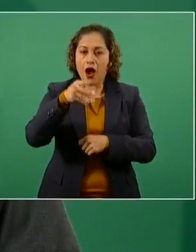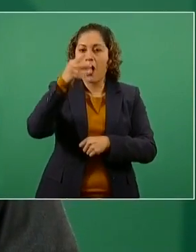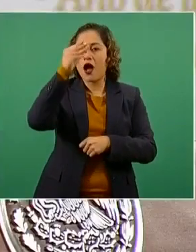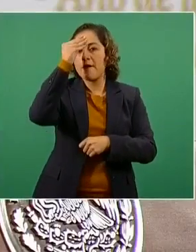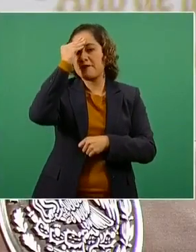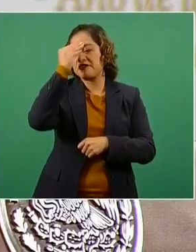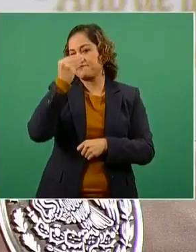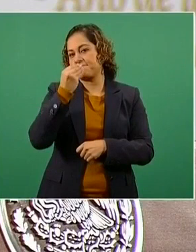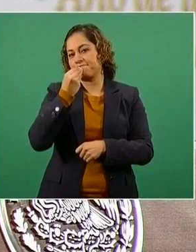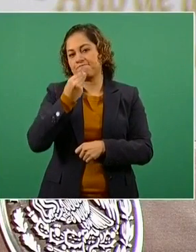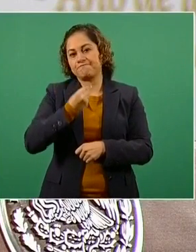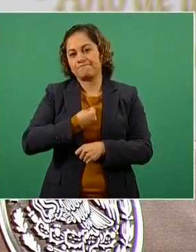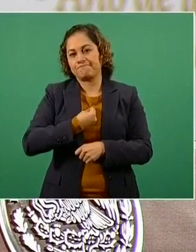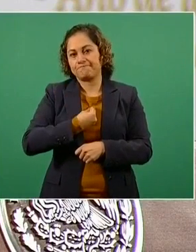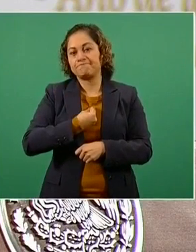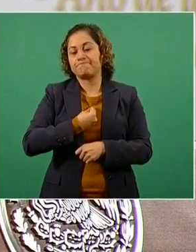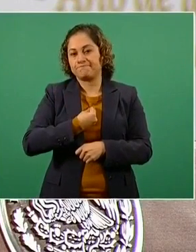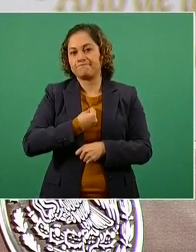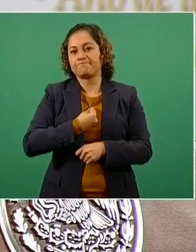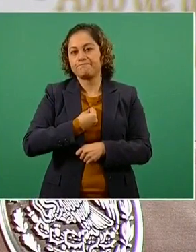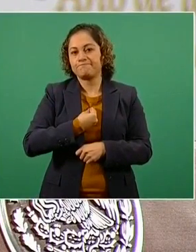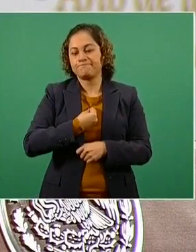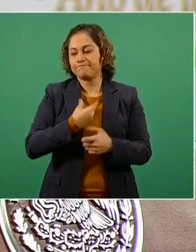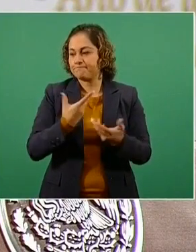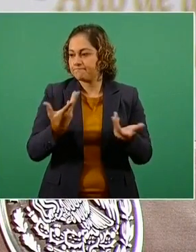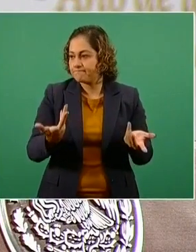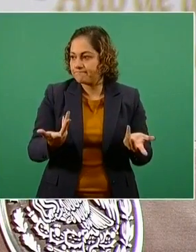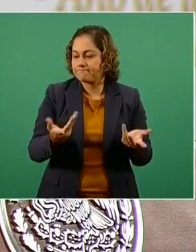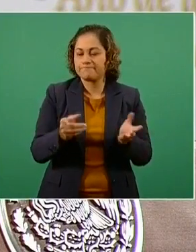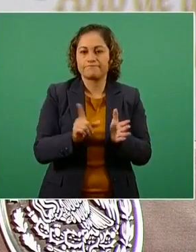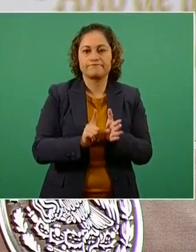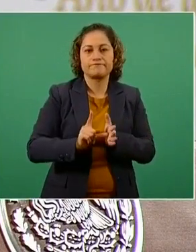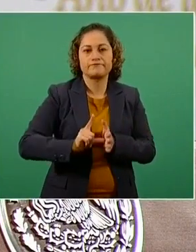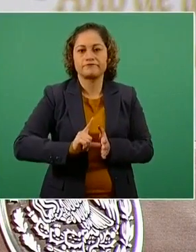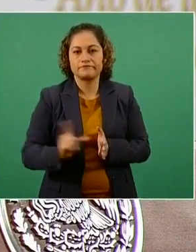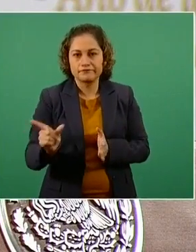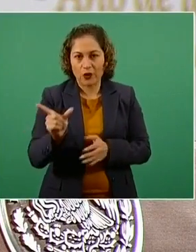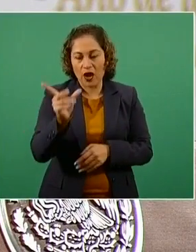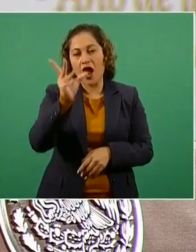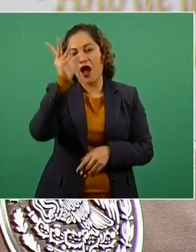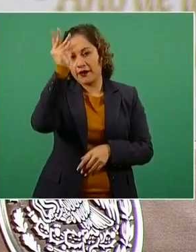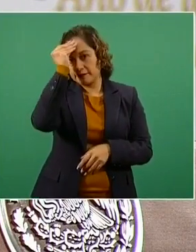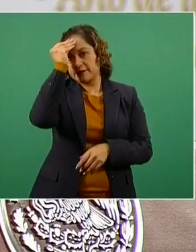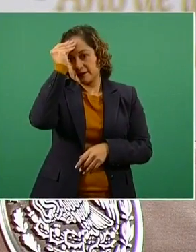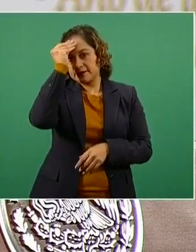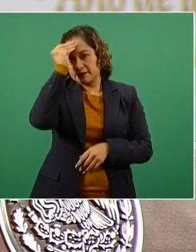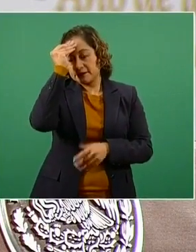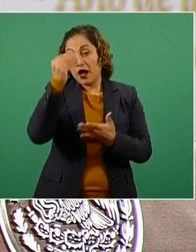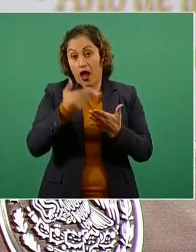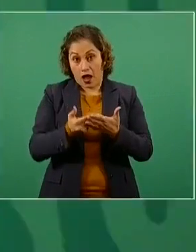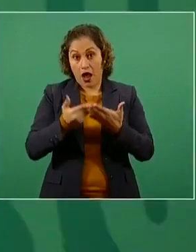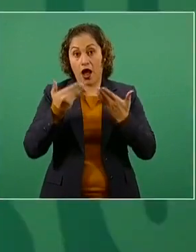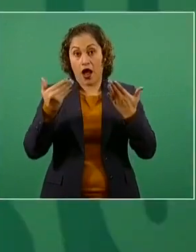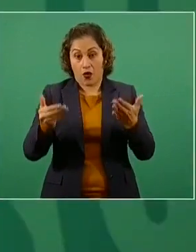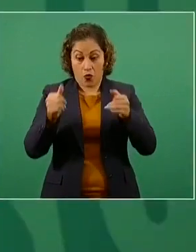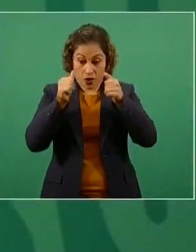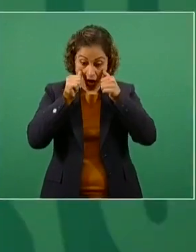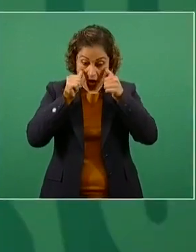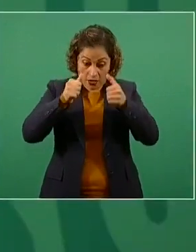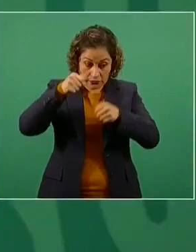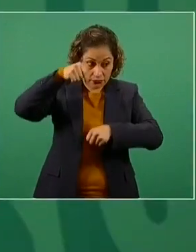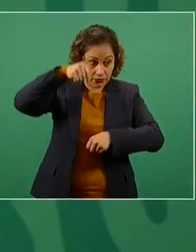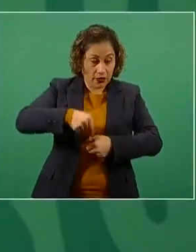fortalecer a las empresas públicas del país y